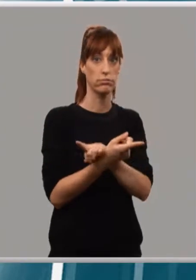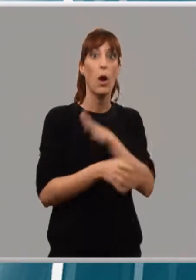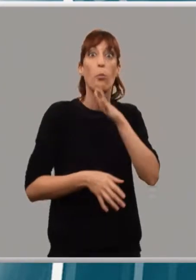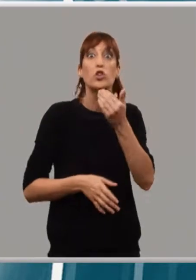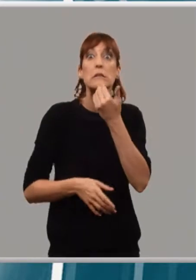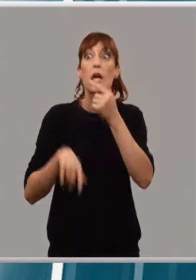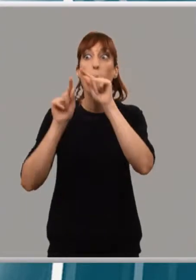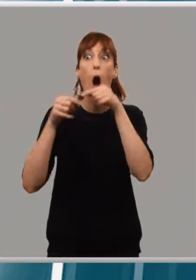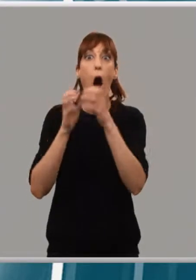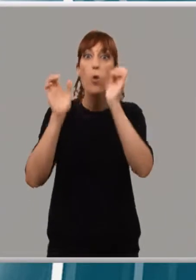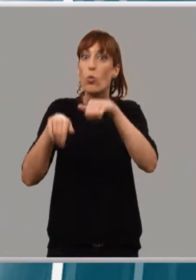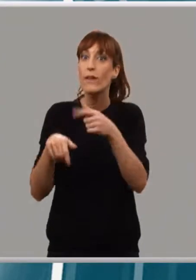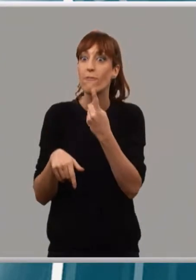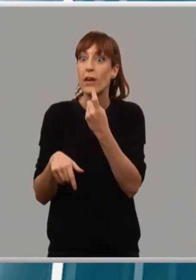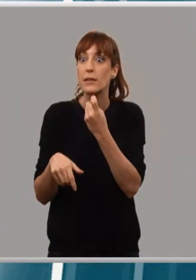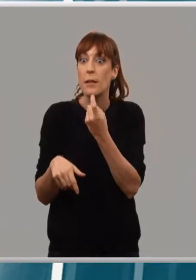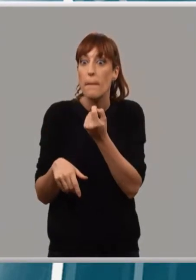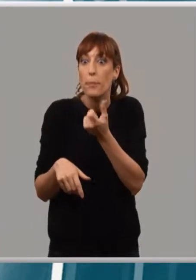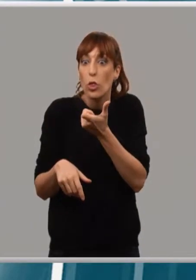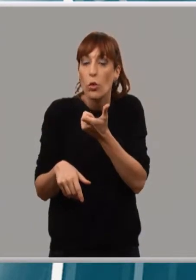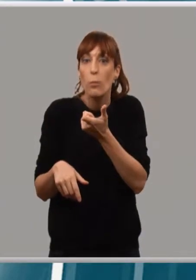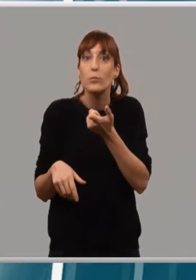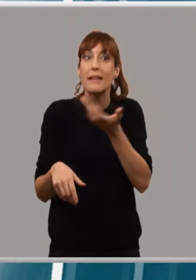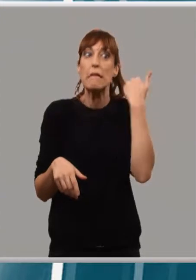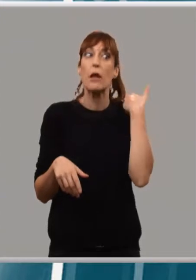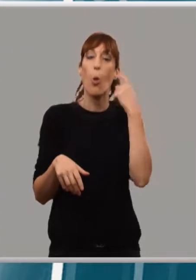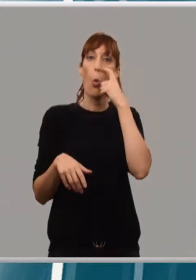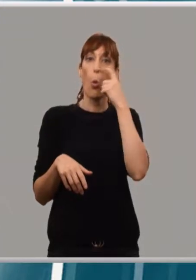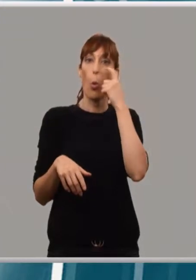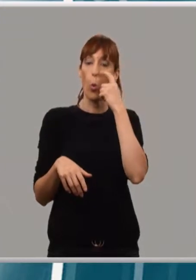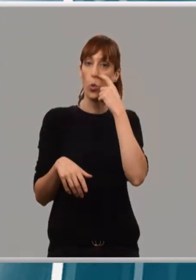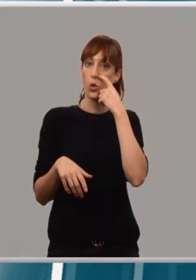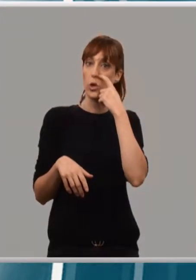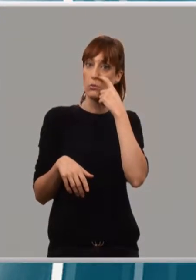asumido la responsabilidad el pasado 15 de junio, como la asumió el Partido Socialista.